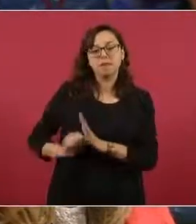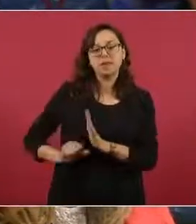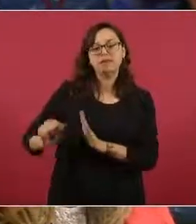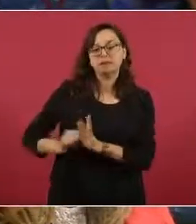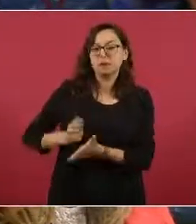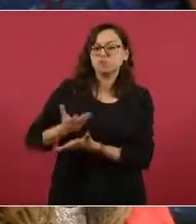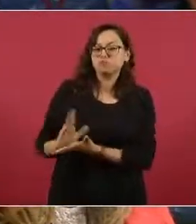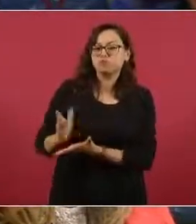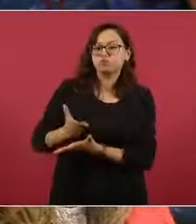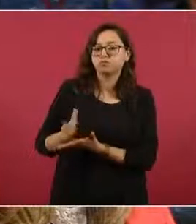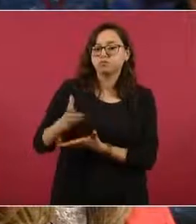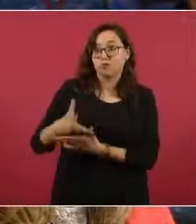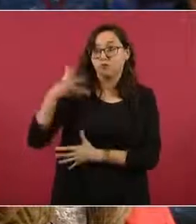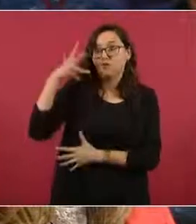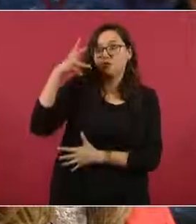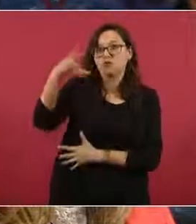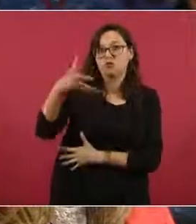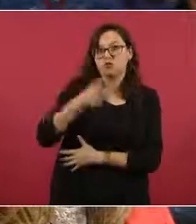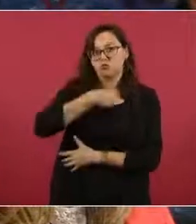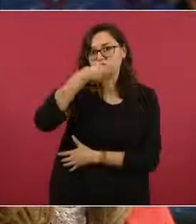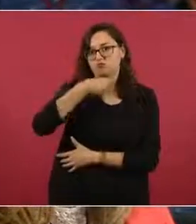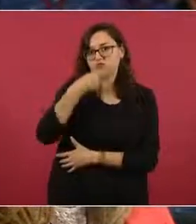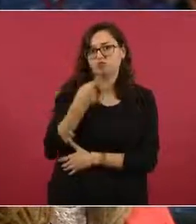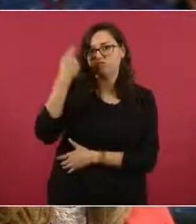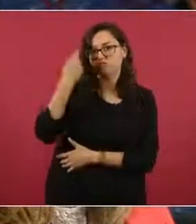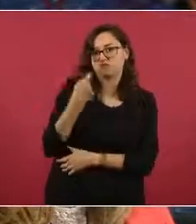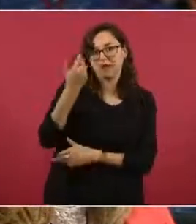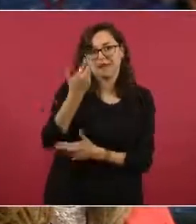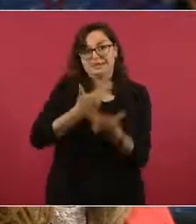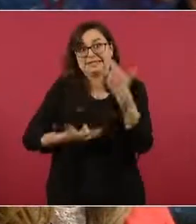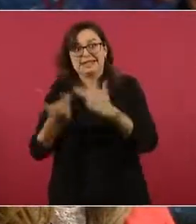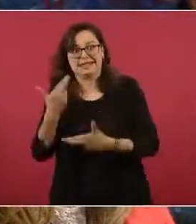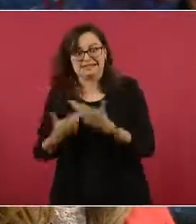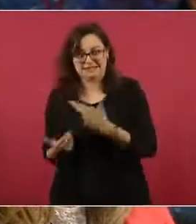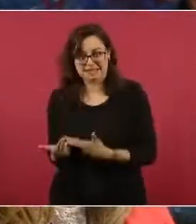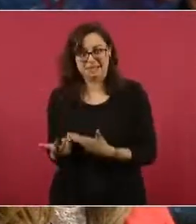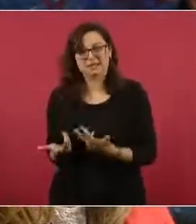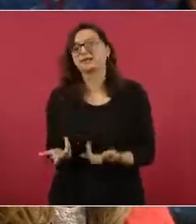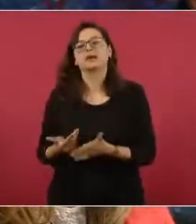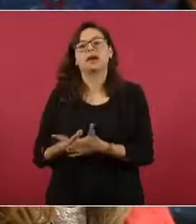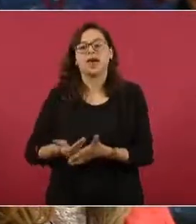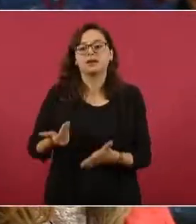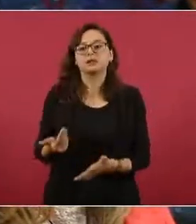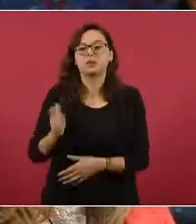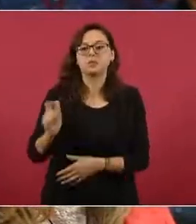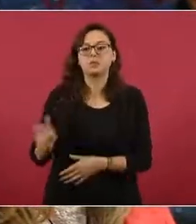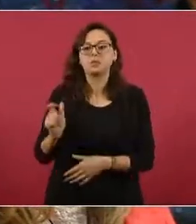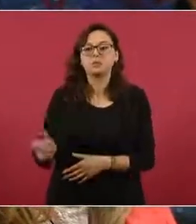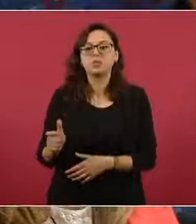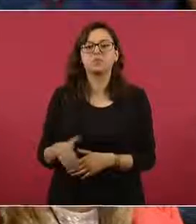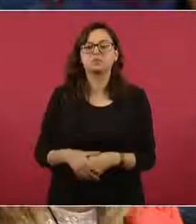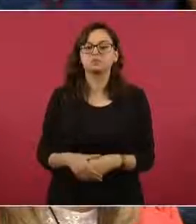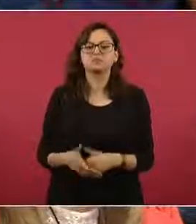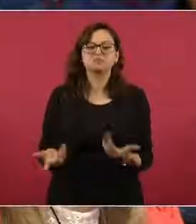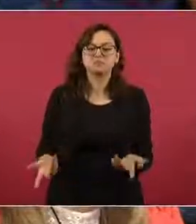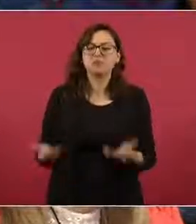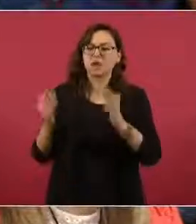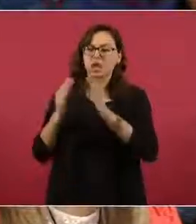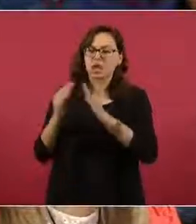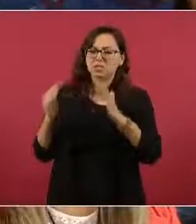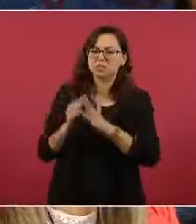así lo dijeron, si el presidente nos puede dejar adquirir una vivienda en México, que, por ejemplo, nos pidieran 100 dólares semanales,